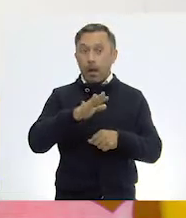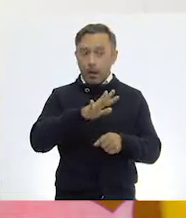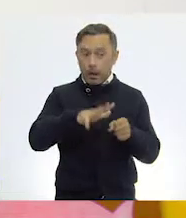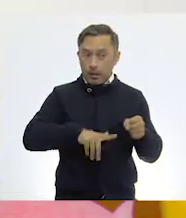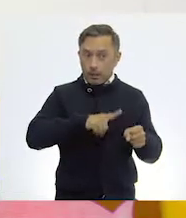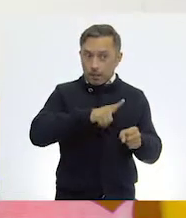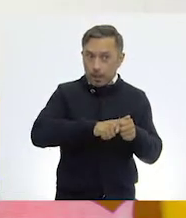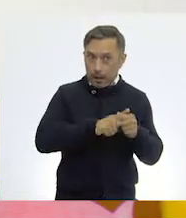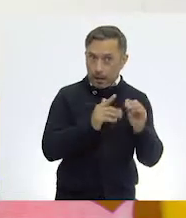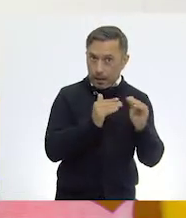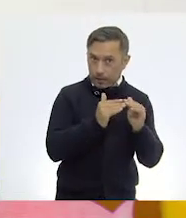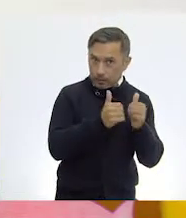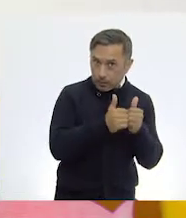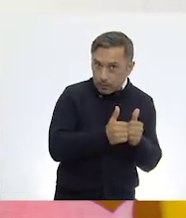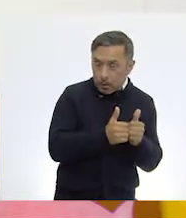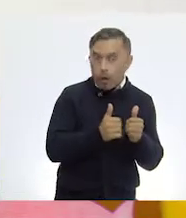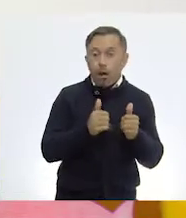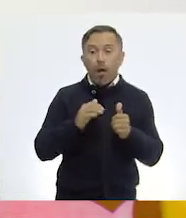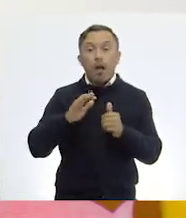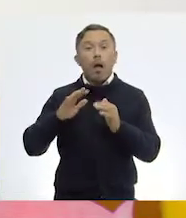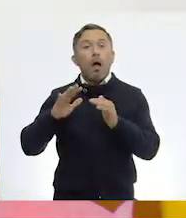depender del ser humano?